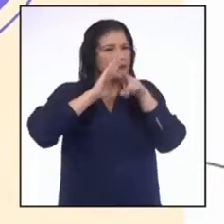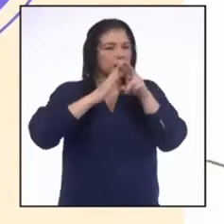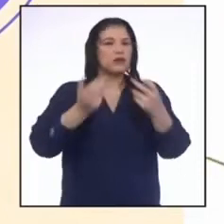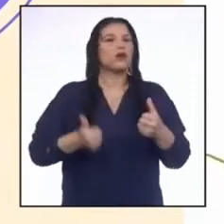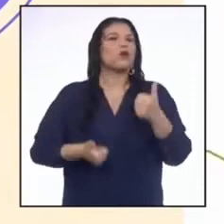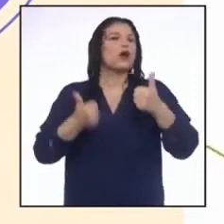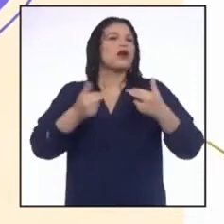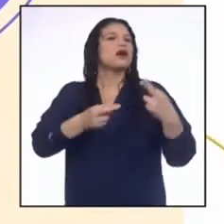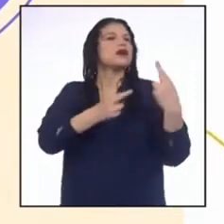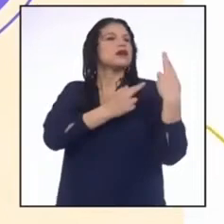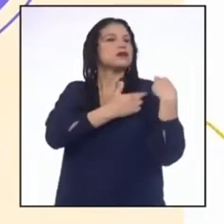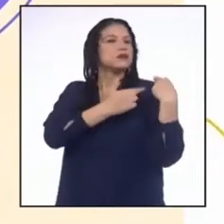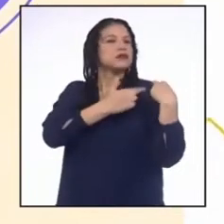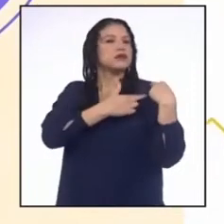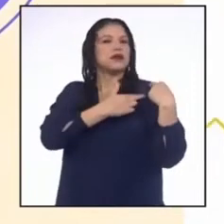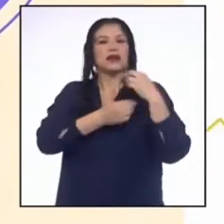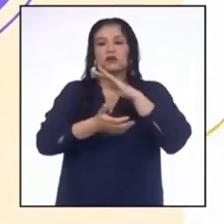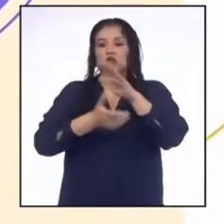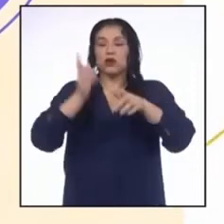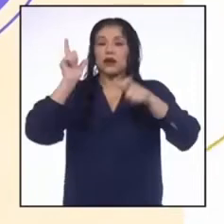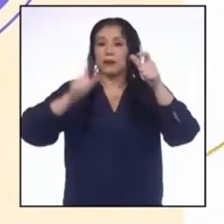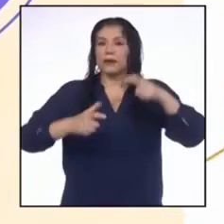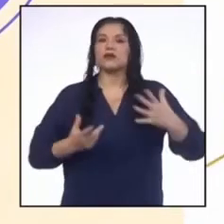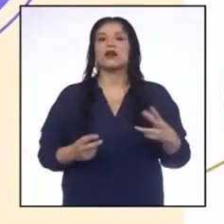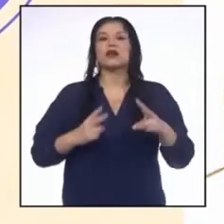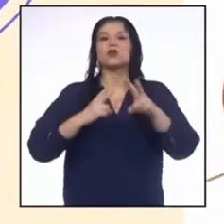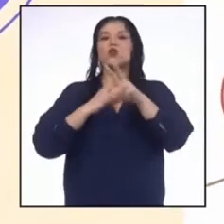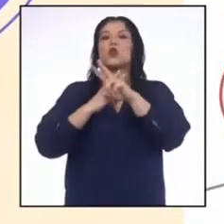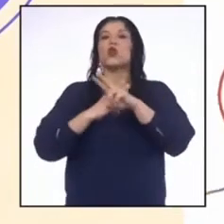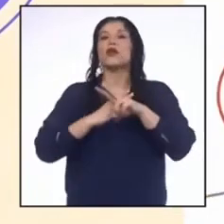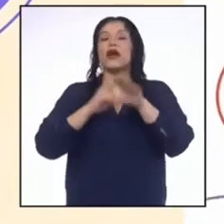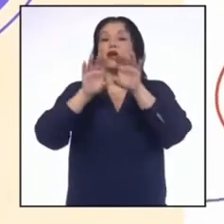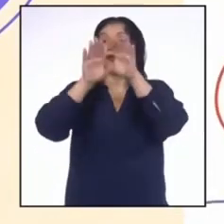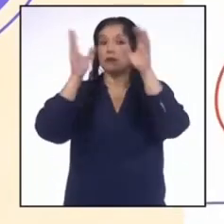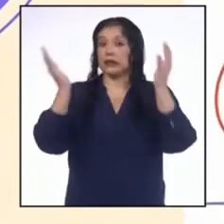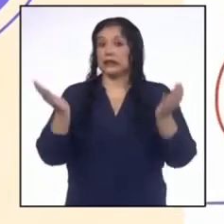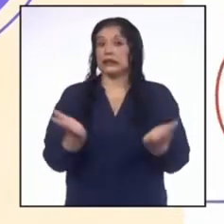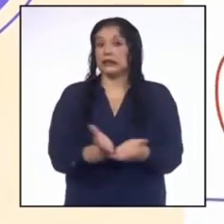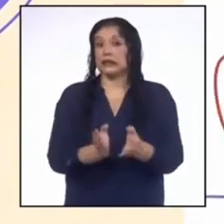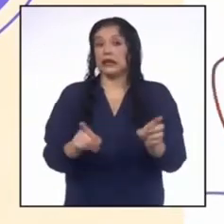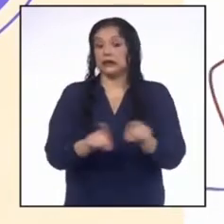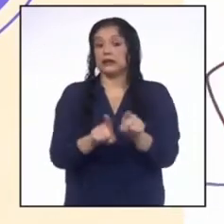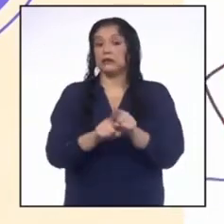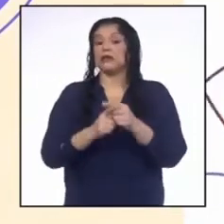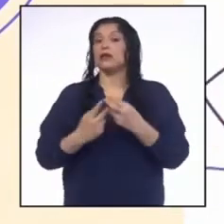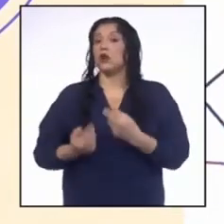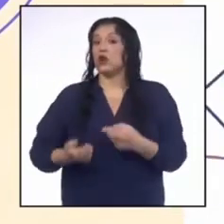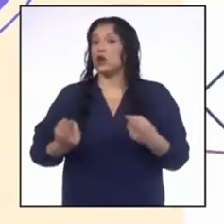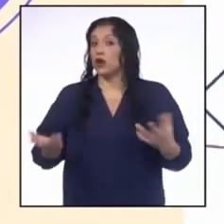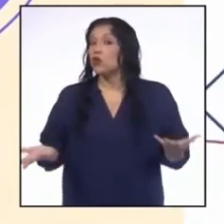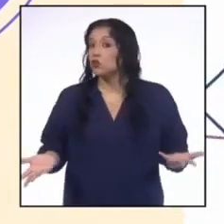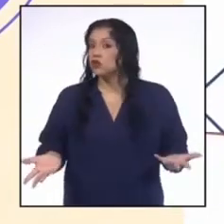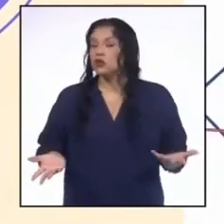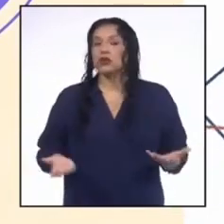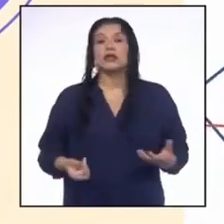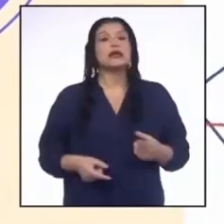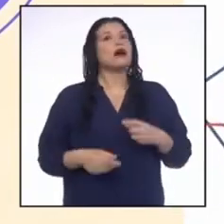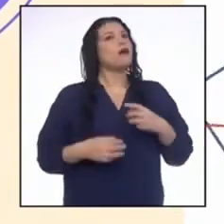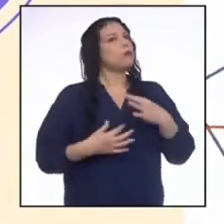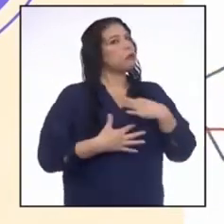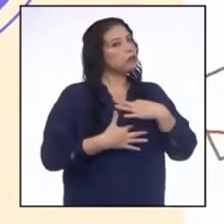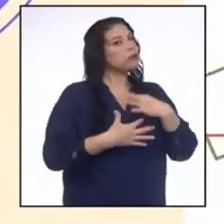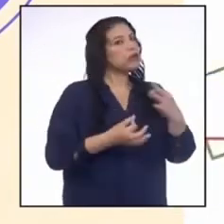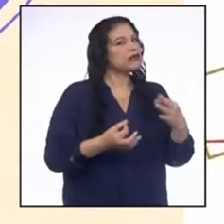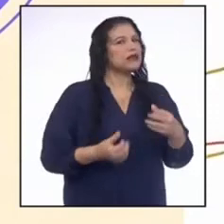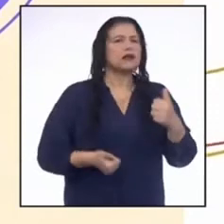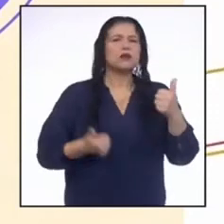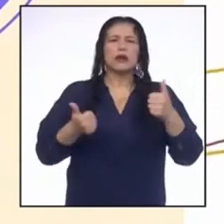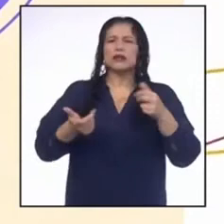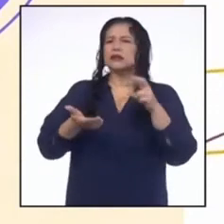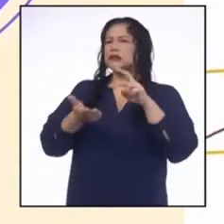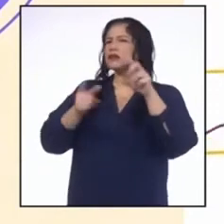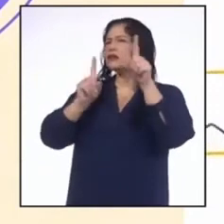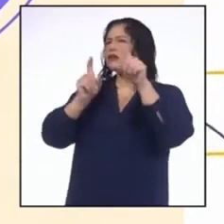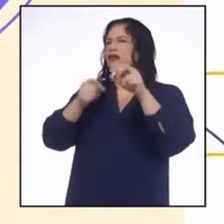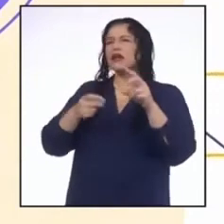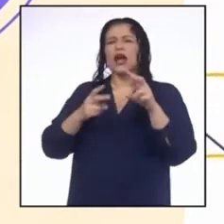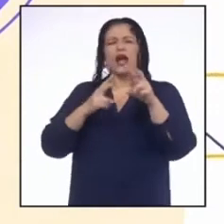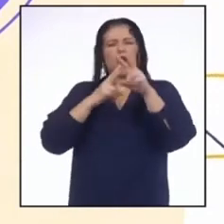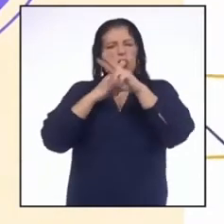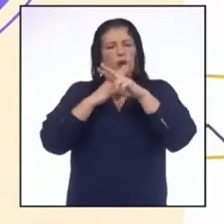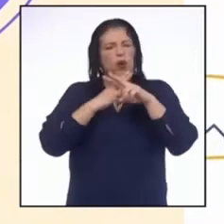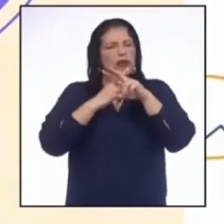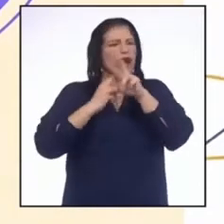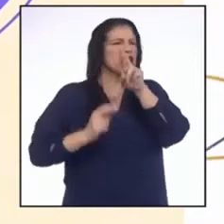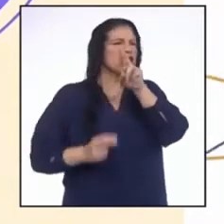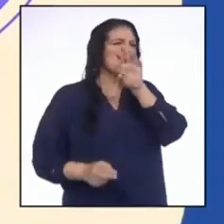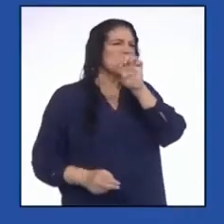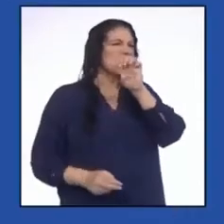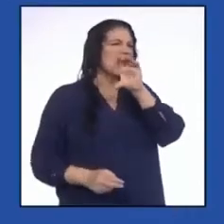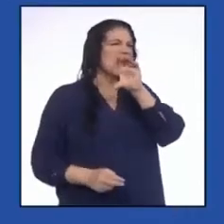responsabilidad como ciudadanos en el cuidado del planeta y de sus recursos. Interesante. ¿Y a qué te refieres con cuidado de